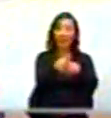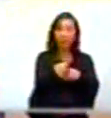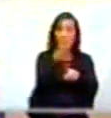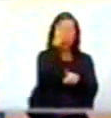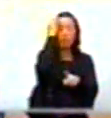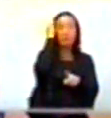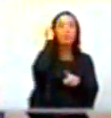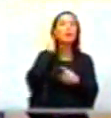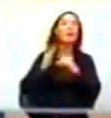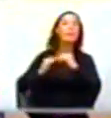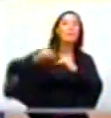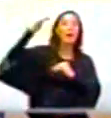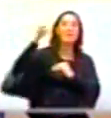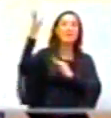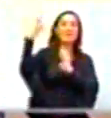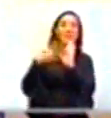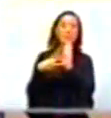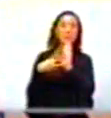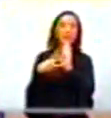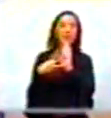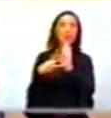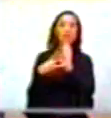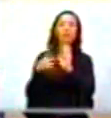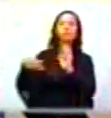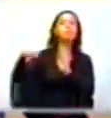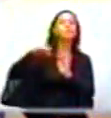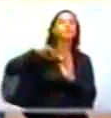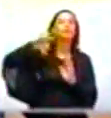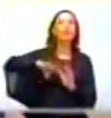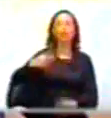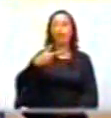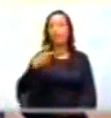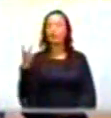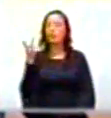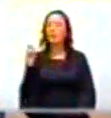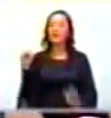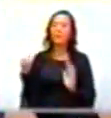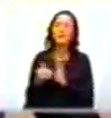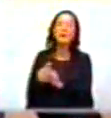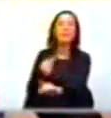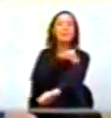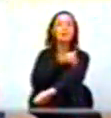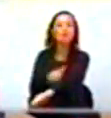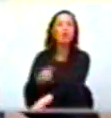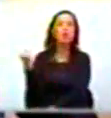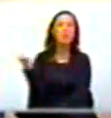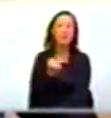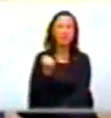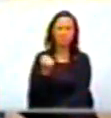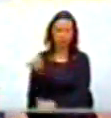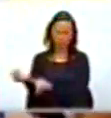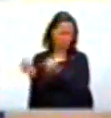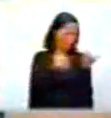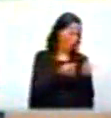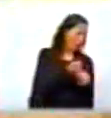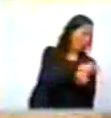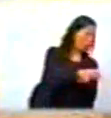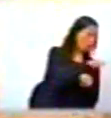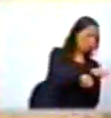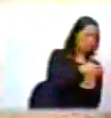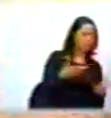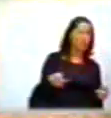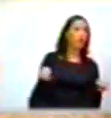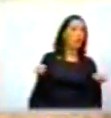mayores a 3 mil, se quedan con 220 mil millones de pesos, una suma parecida a la anterior. Eso es